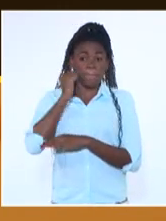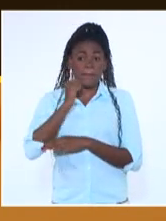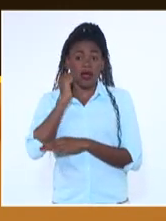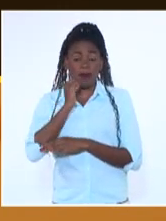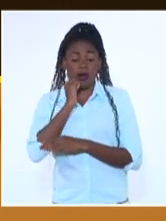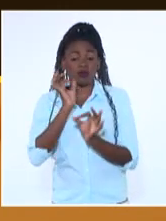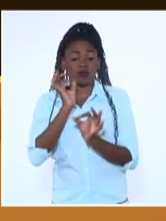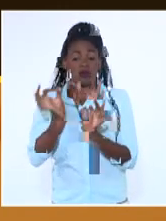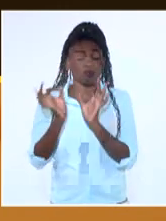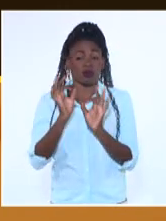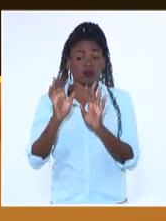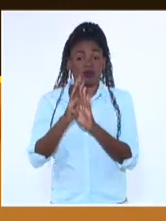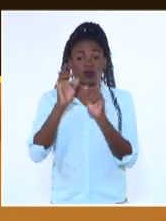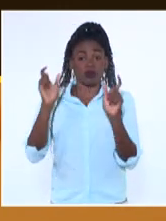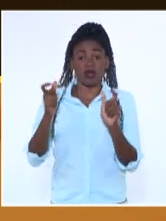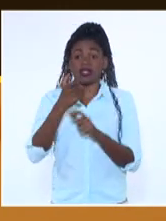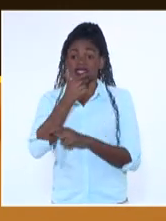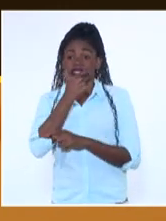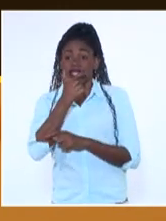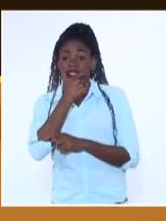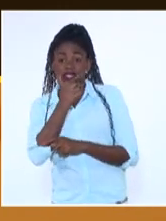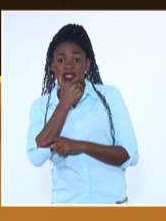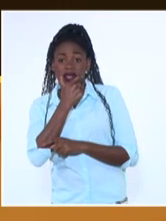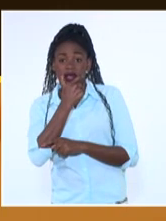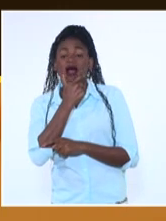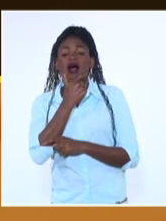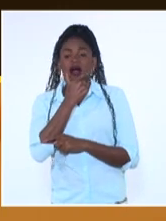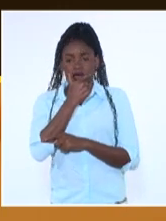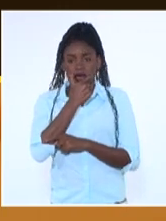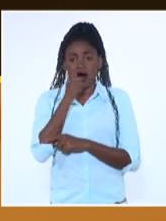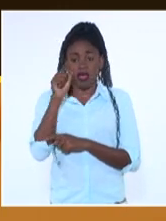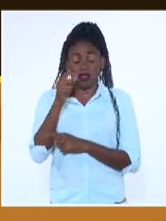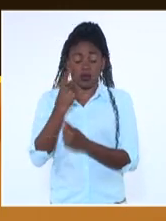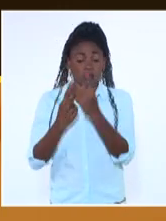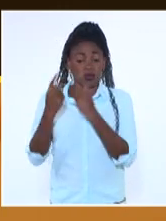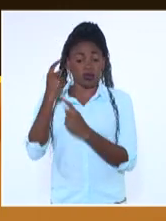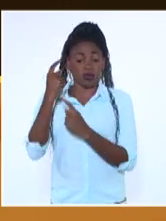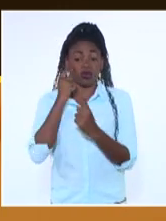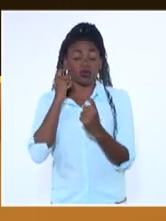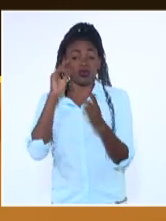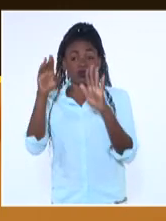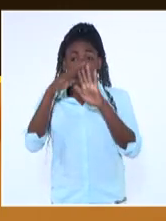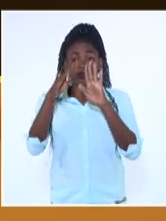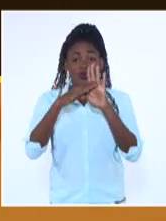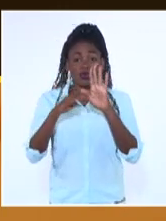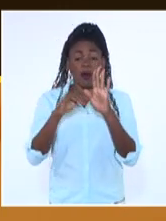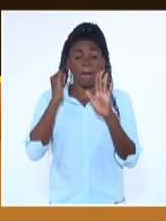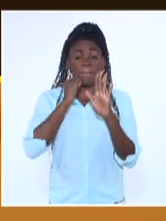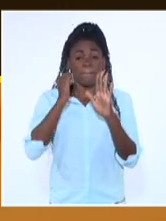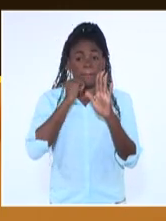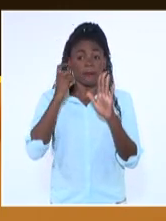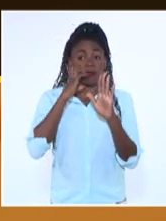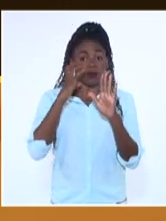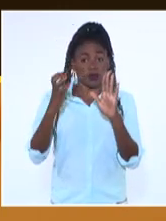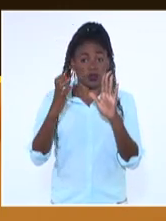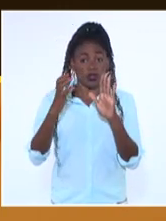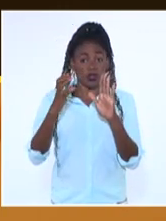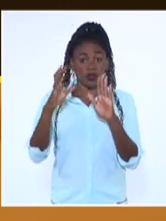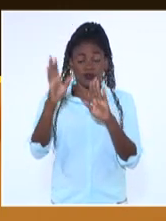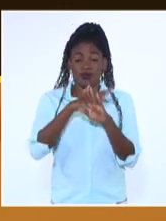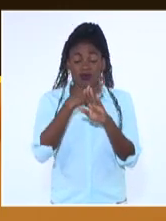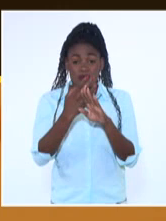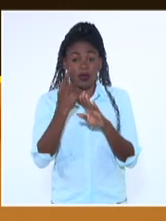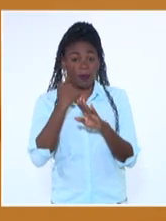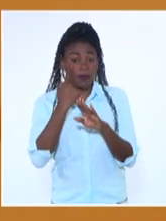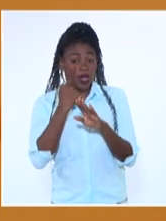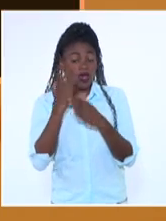adecuada higiene de las prótesis dentales y la cavidad bucal son algunos de los elementos que hay que tener en consideración. Y ante los siguientes síntomas